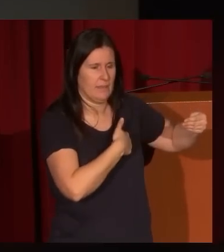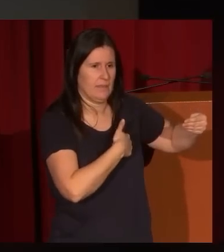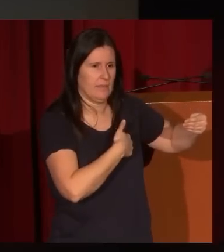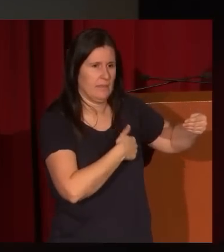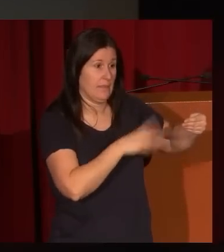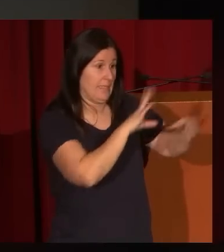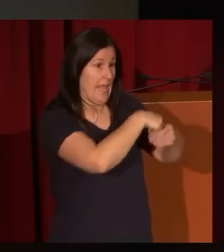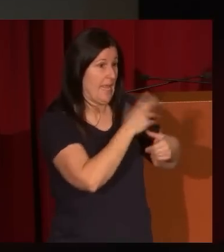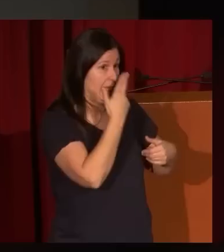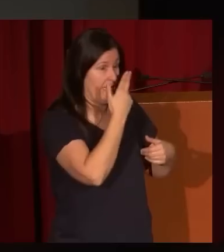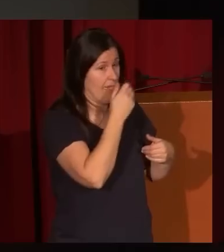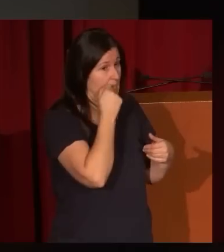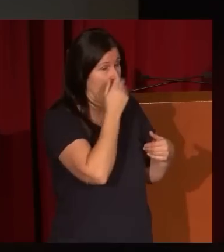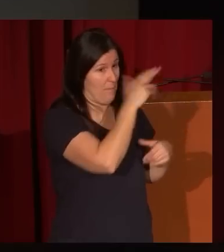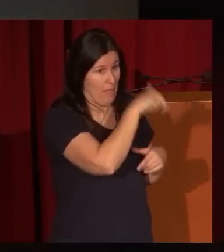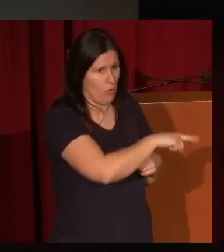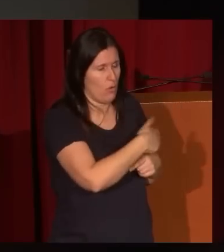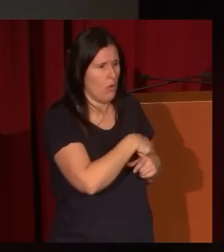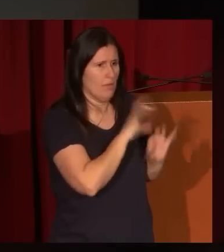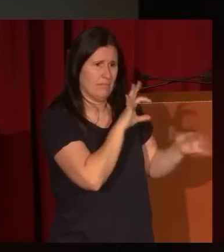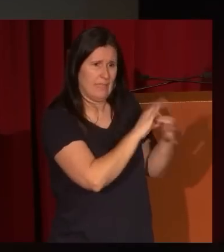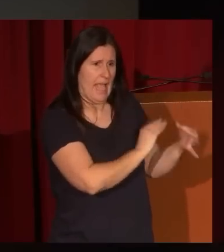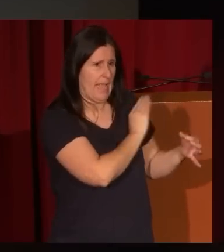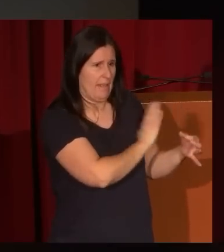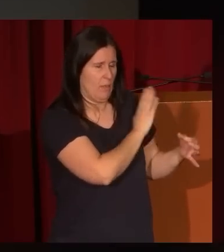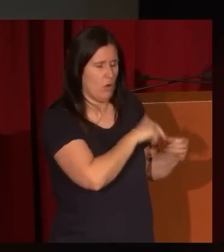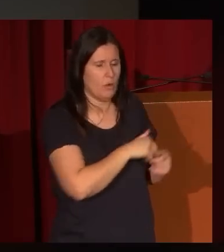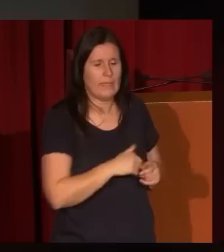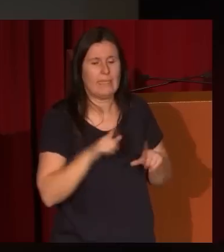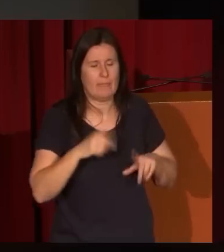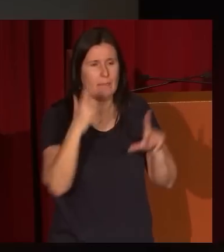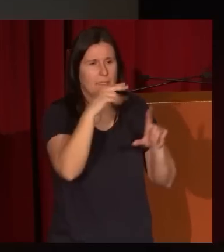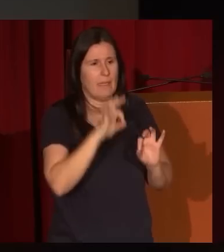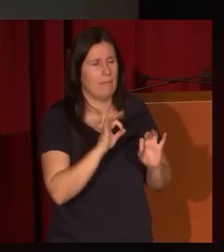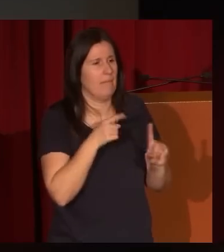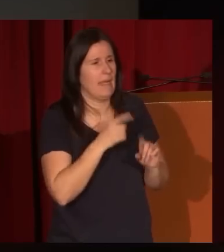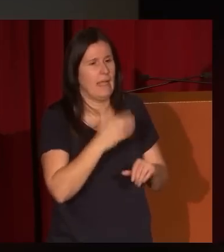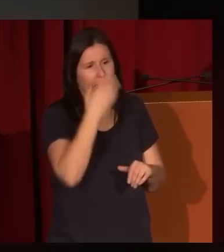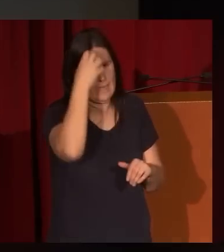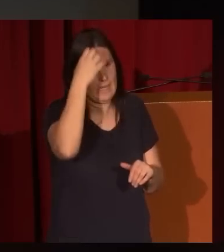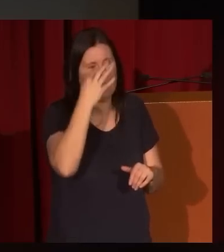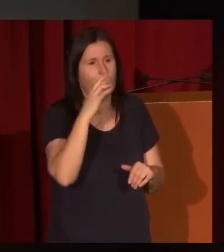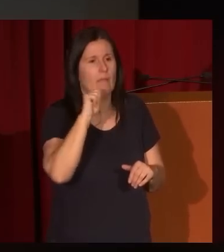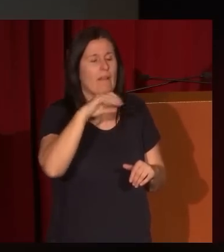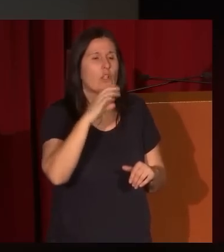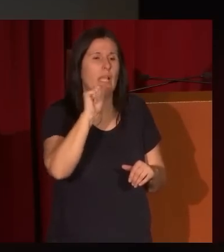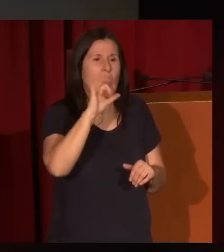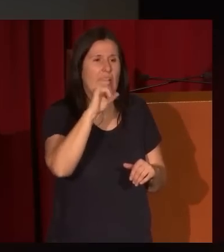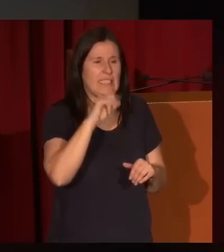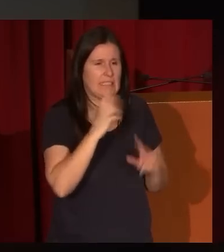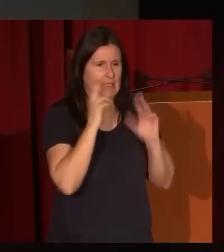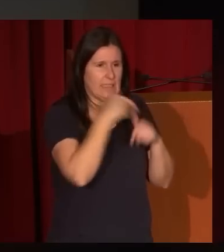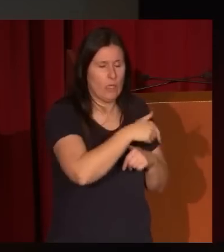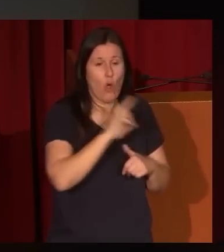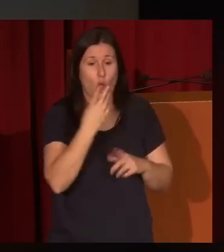Prado, un bodegón absolutamente académico, el que pinta, lo vuelvo a traer, al rey Francisco de Asís o estos